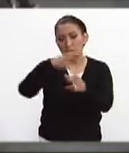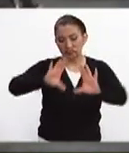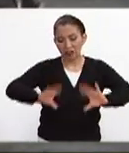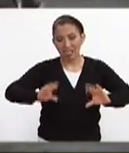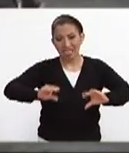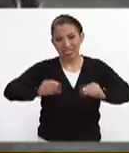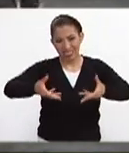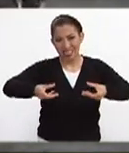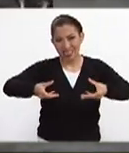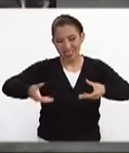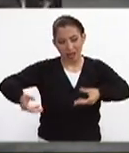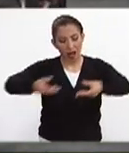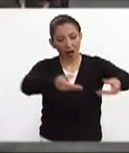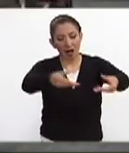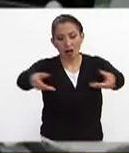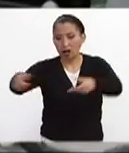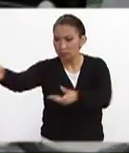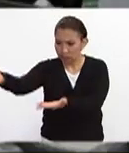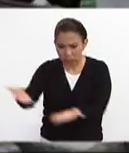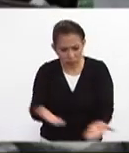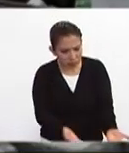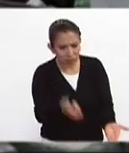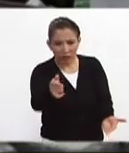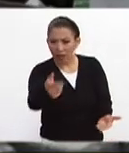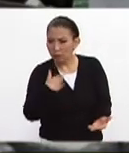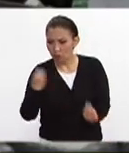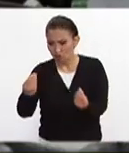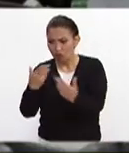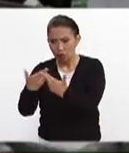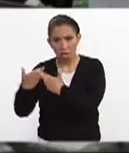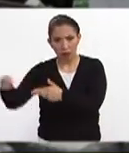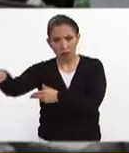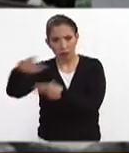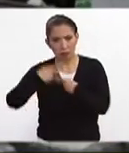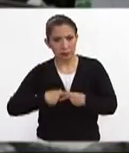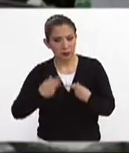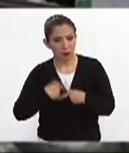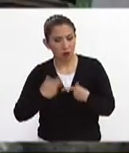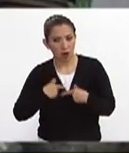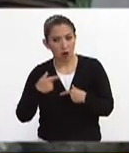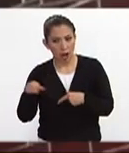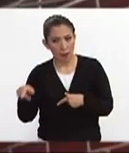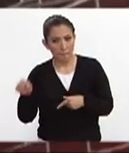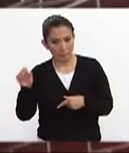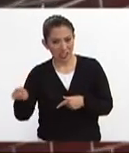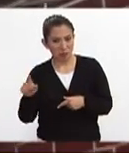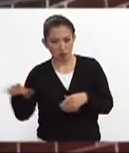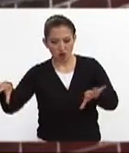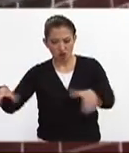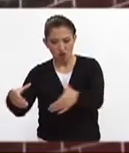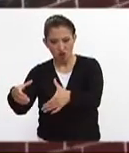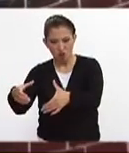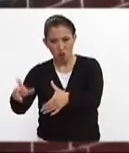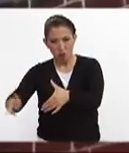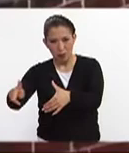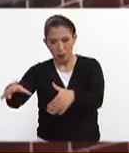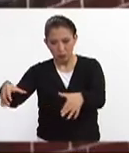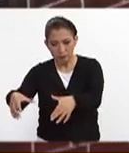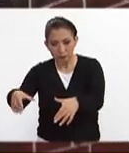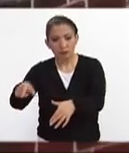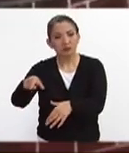para poder atender a la cantidad de personas que están en esta comunidad y